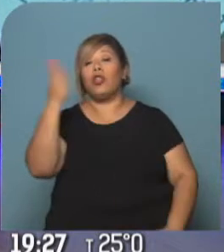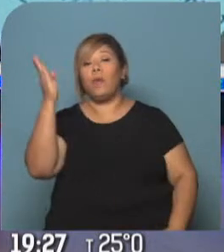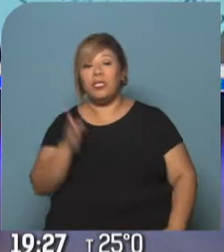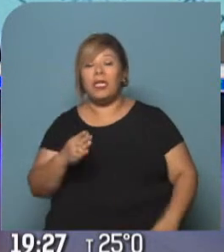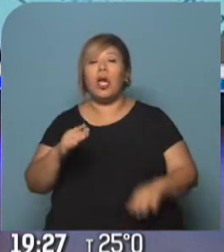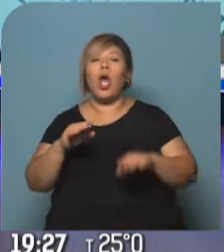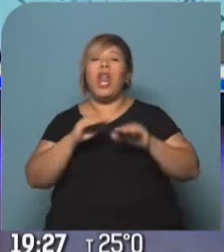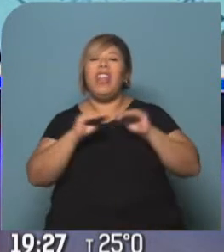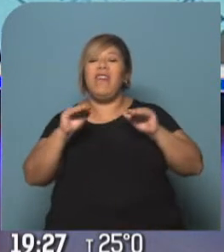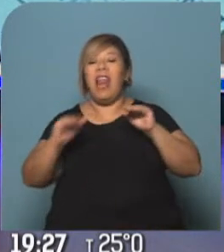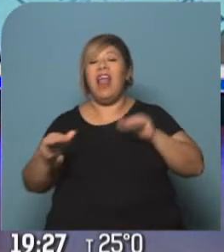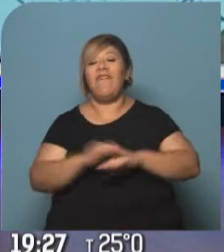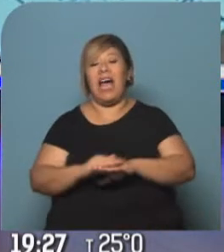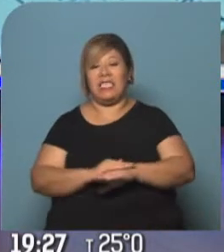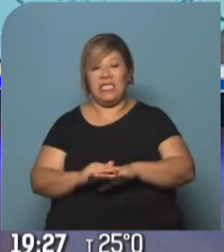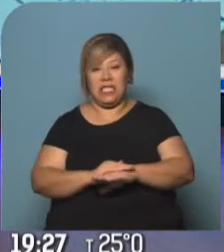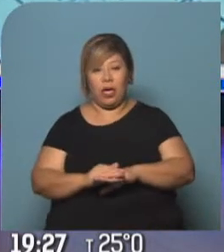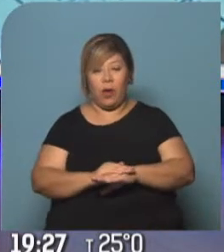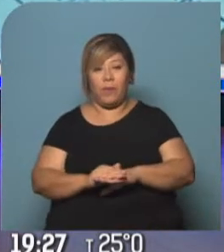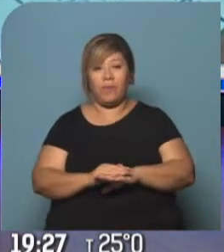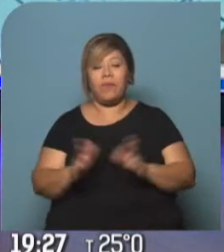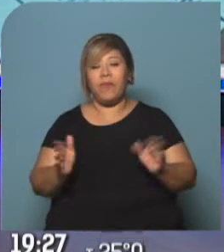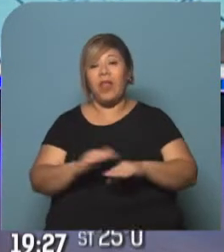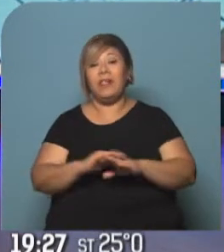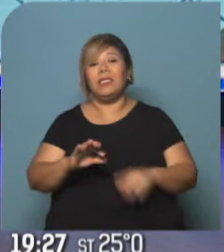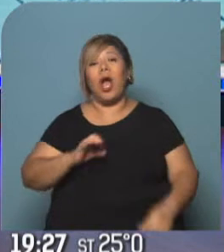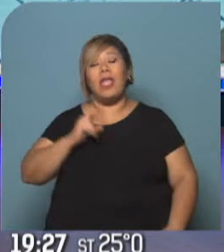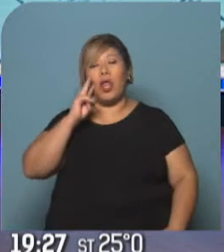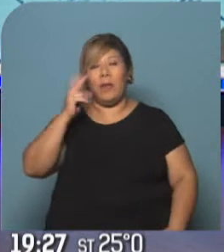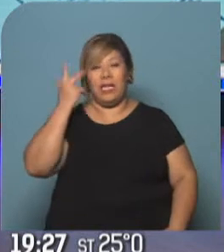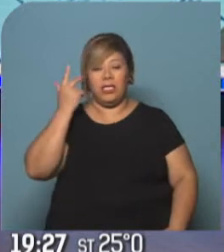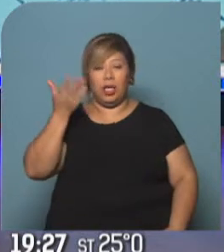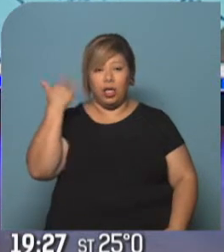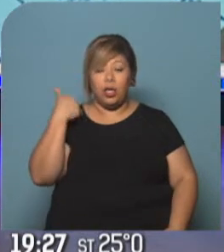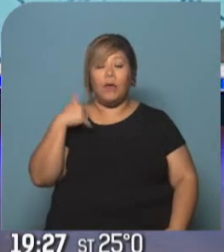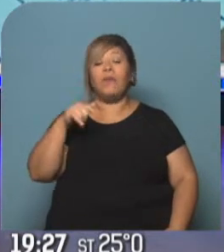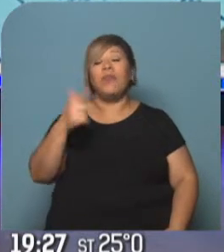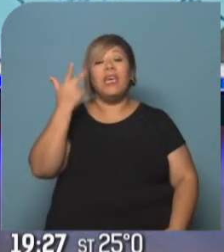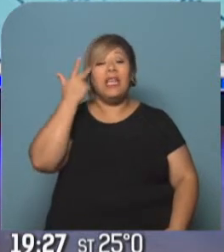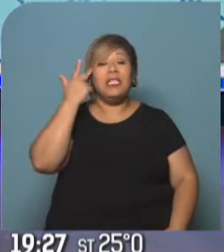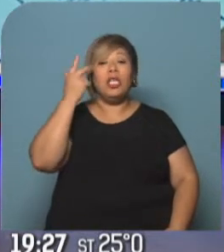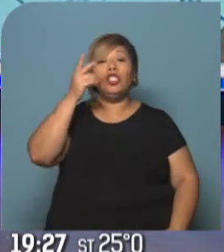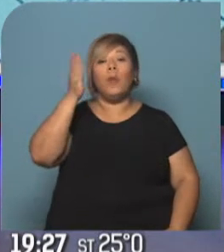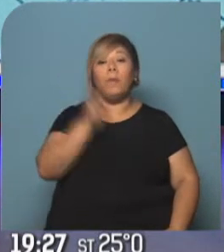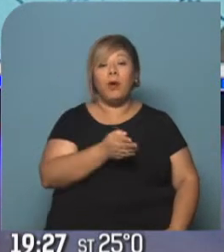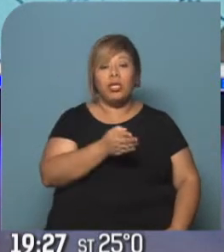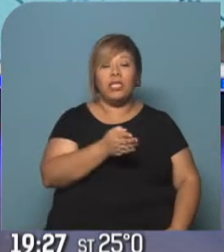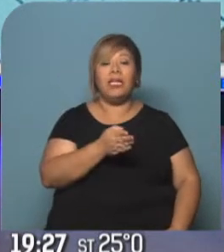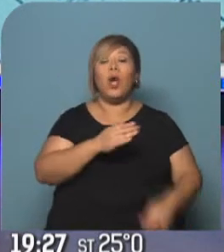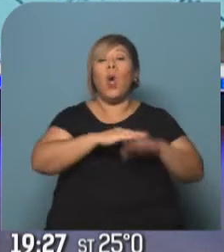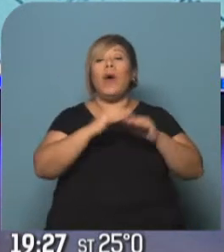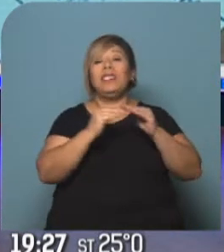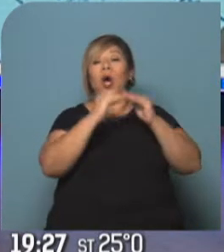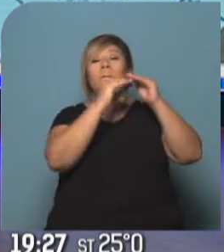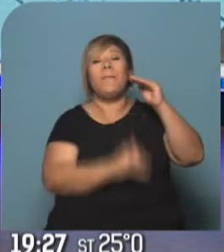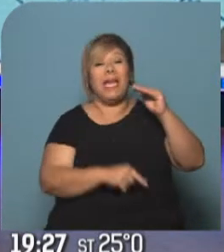23% sigue estando en un nivel básico en 2018 y el 18% tenía un nivel por debajo del básico y